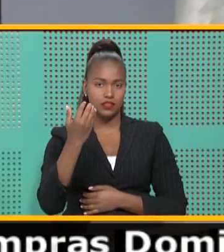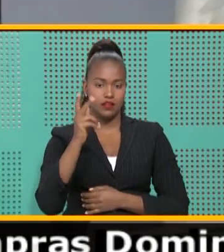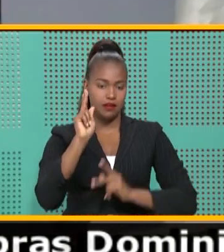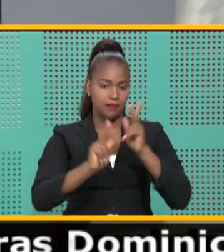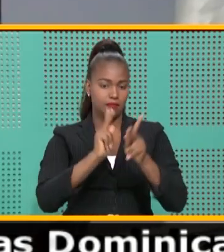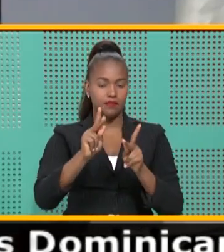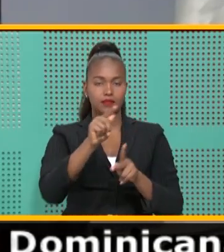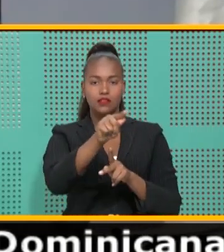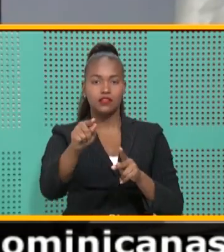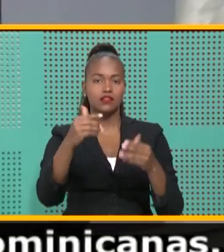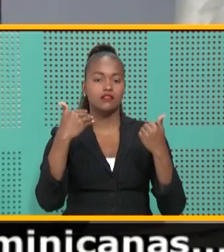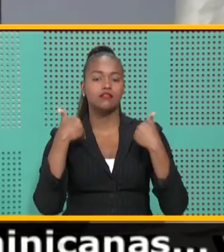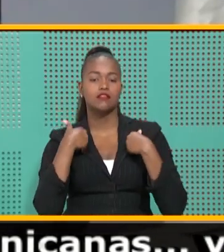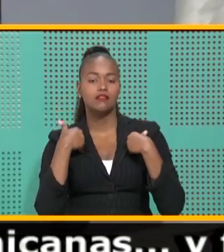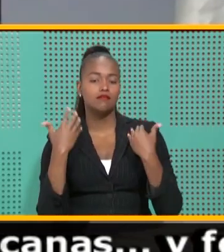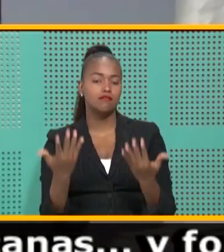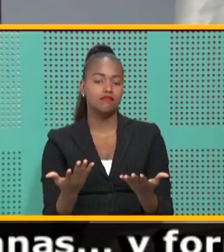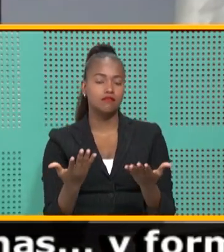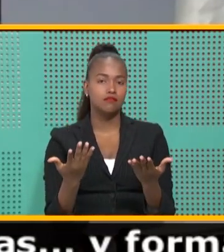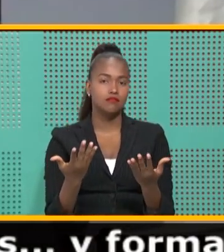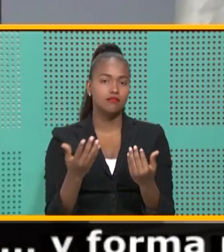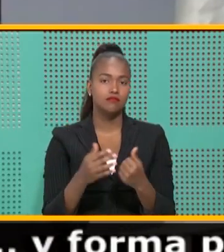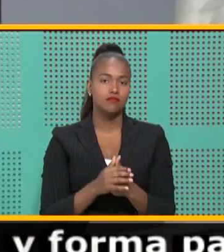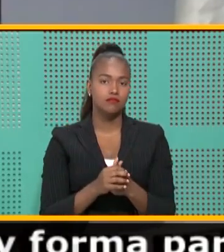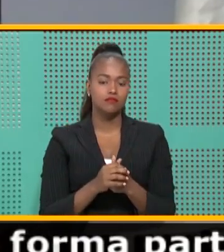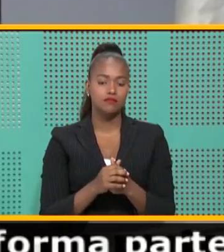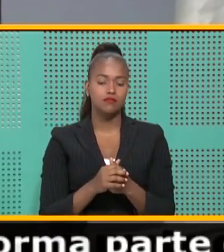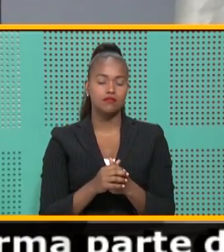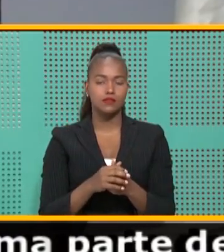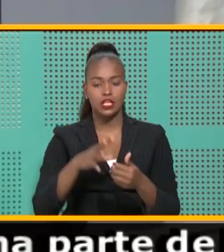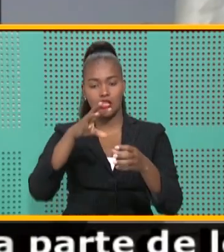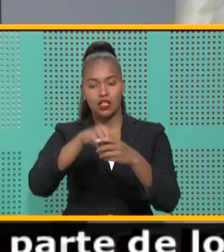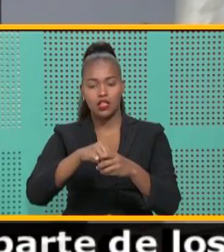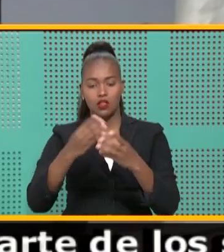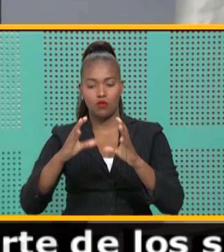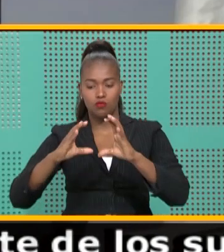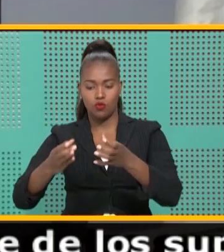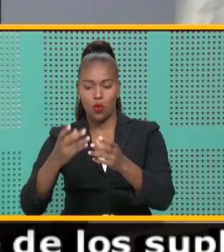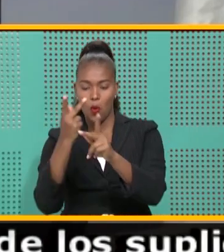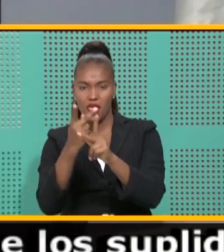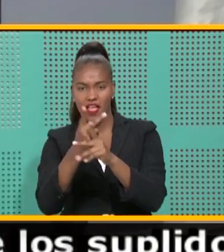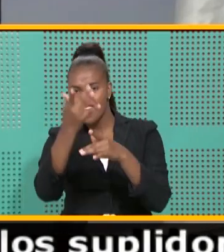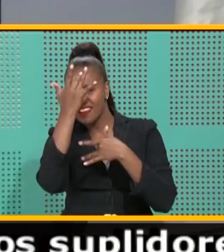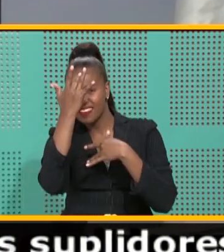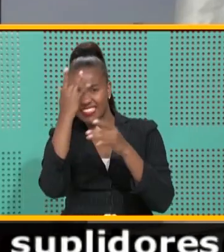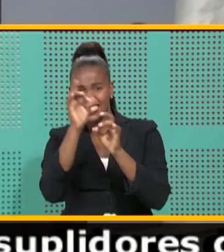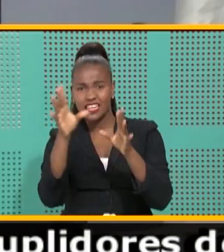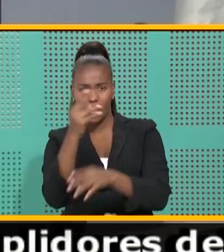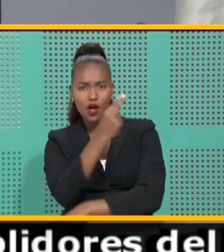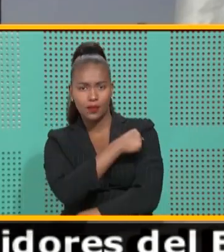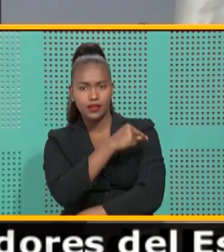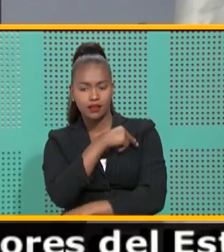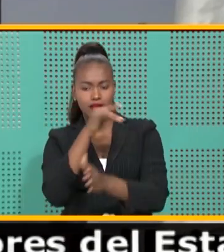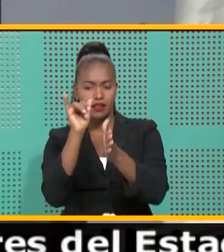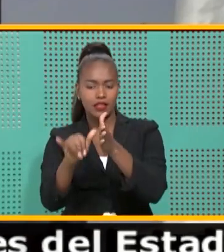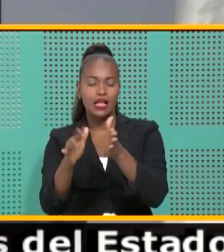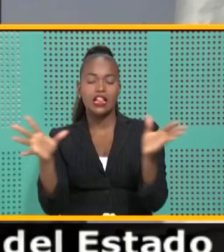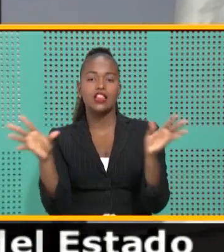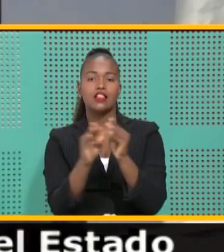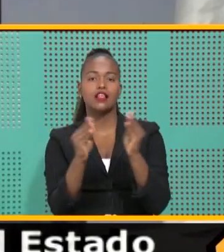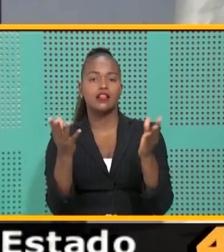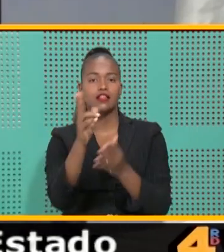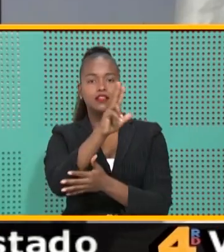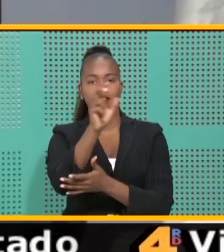las personas que están en unidades de cuidados intensivos, del total de